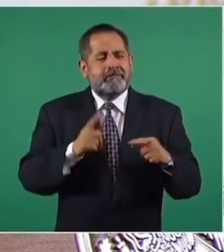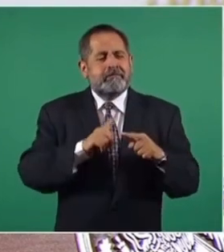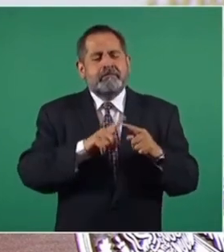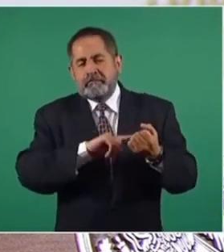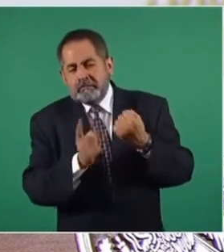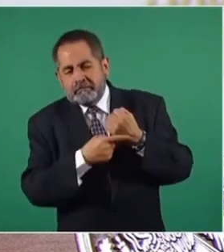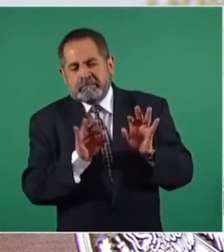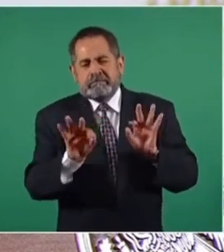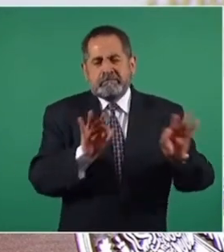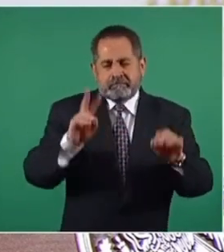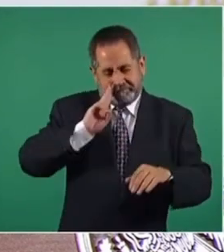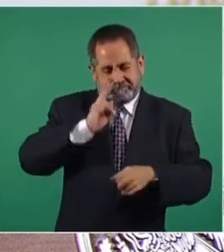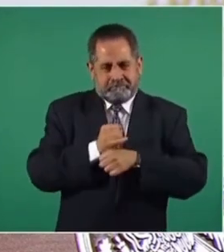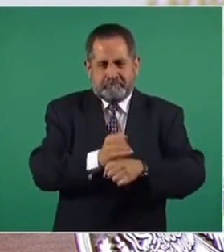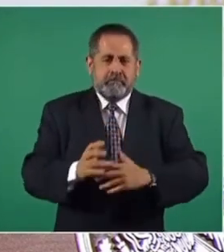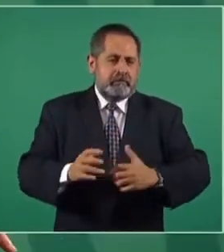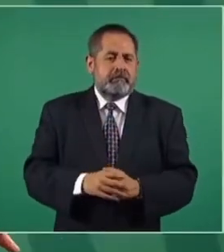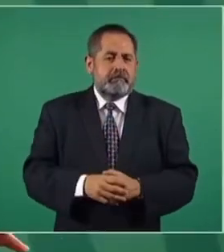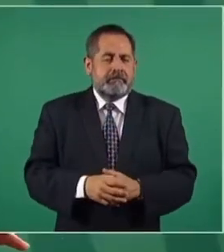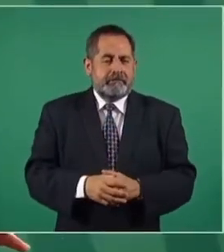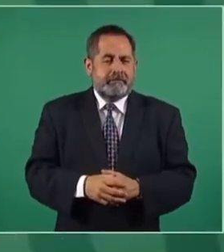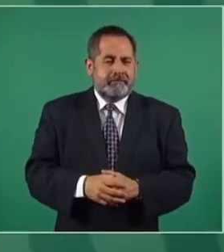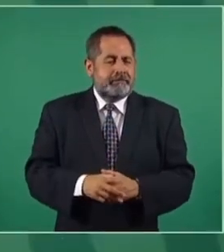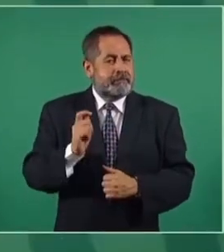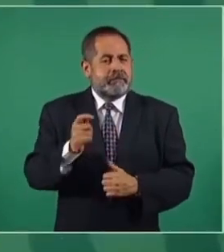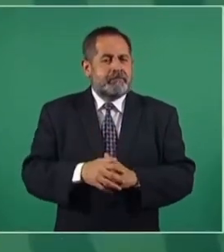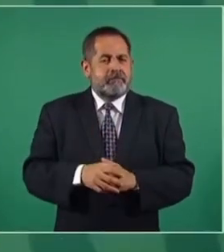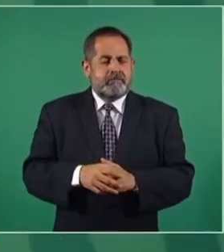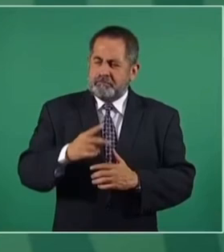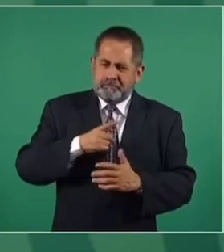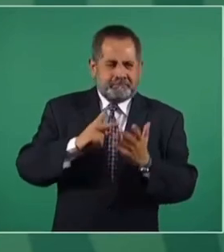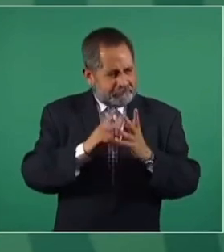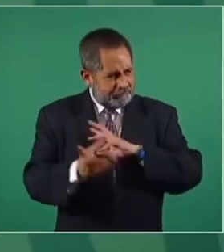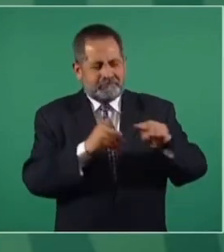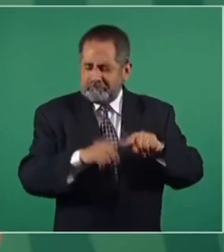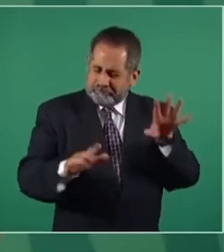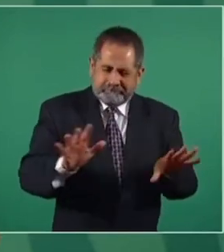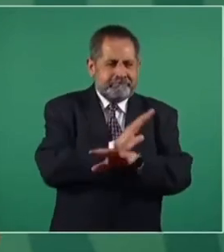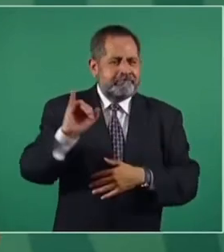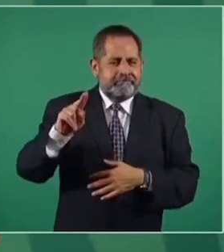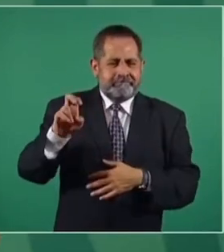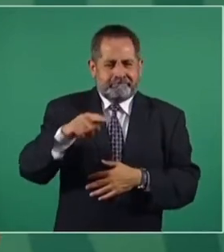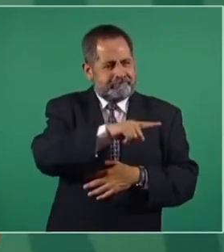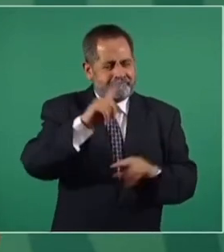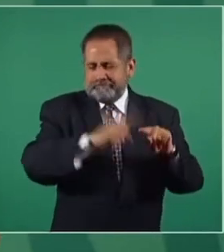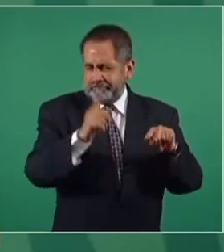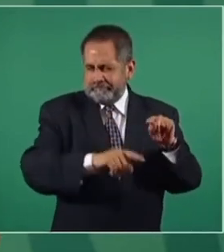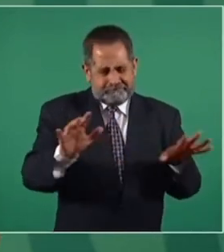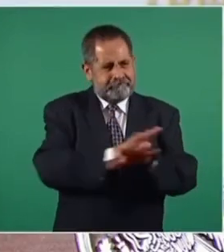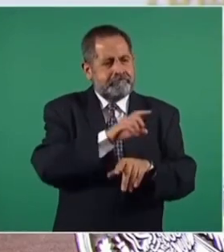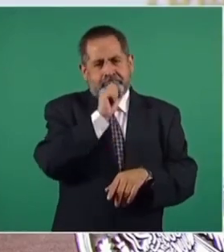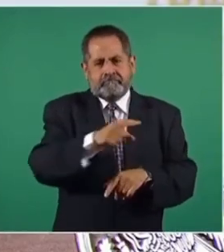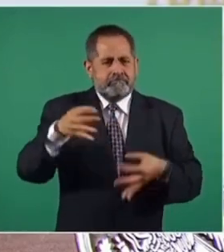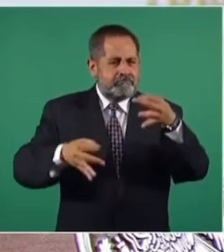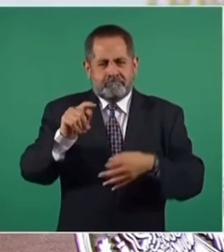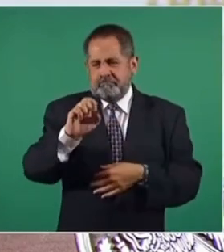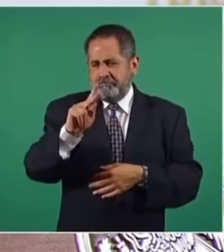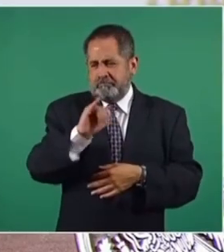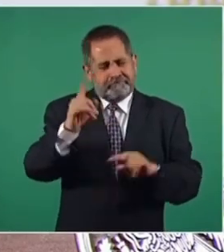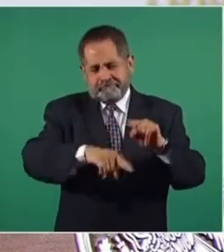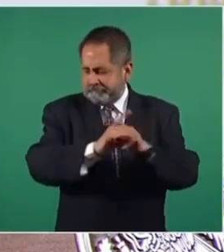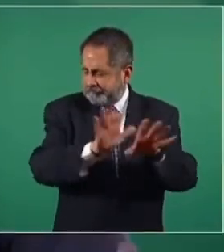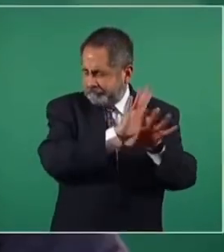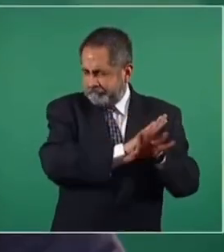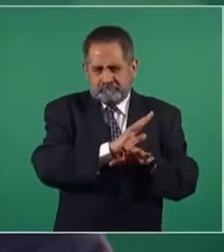maniobrando. Por eso hay que renovar el INE y el tribunal, para que